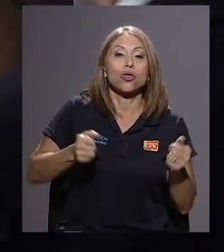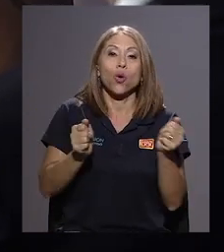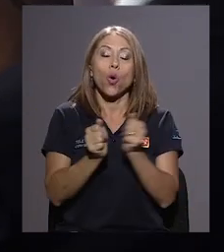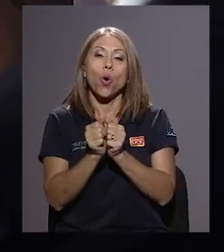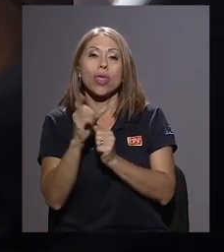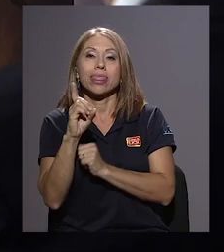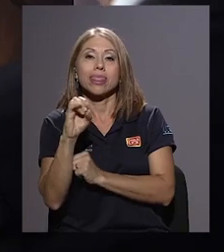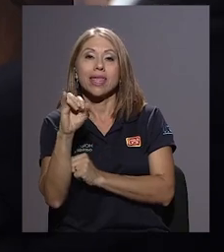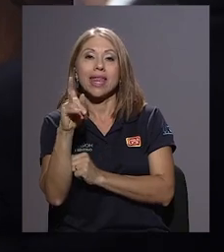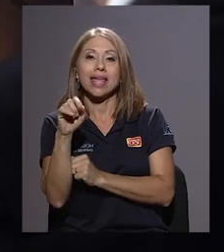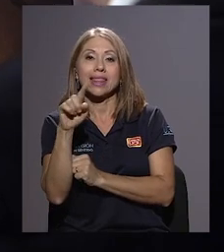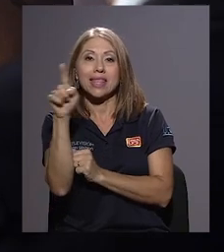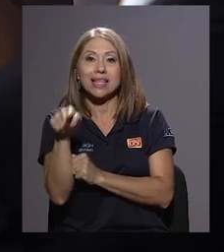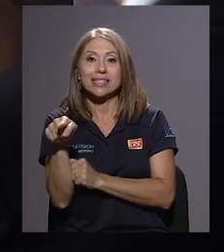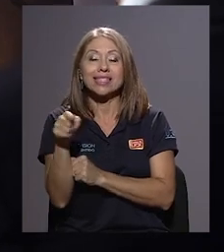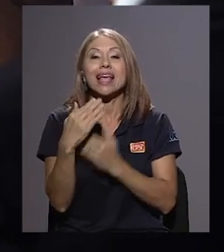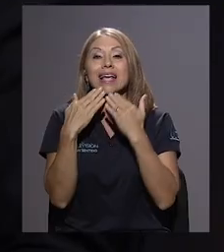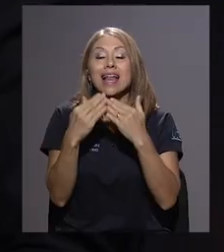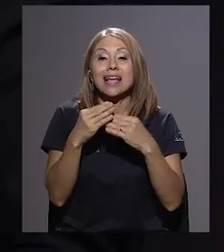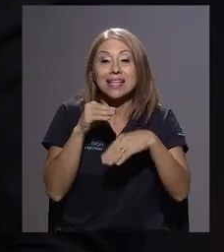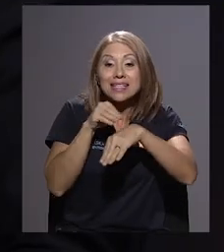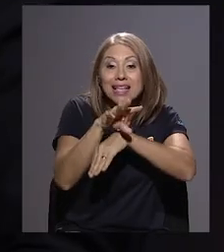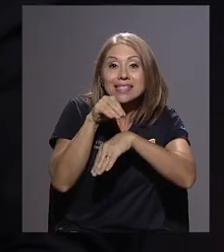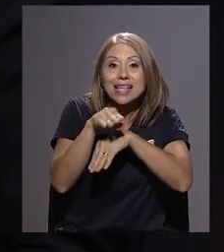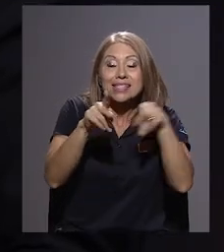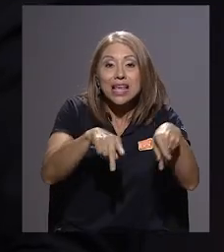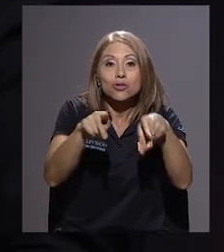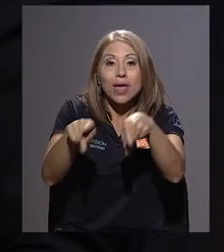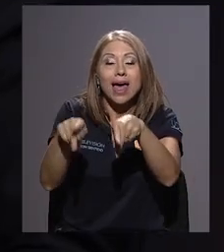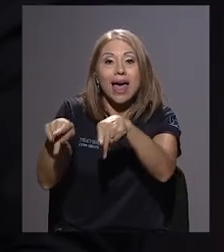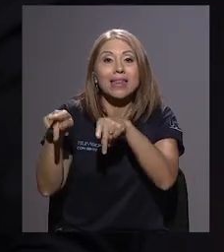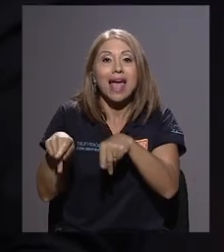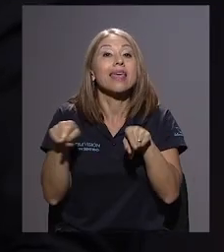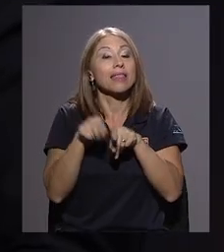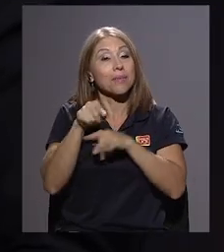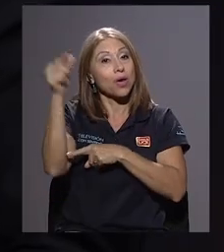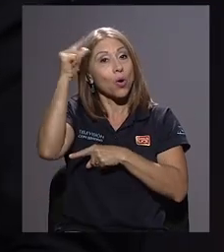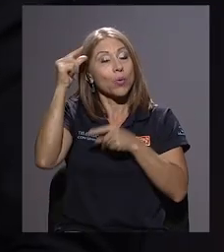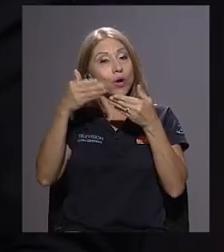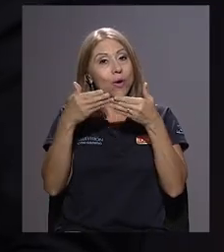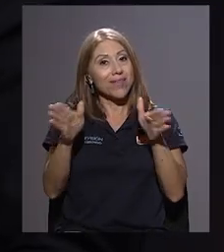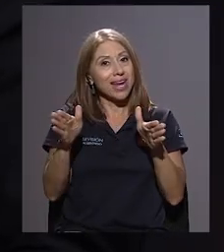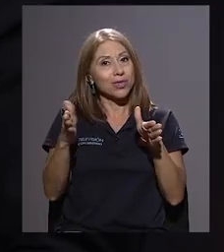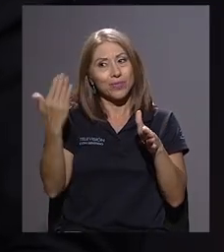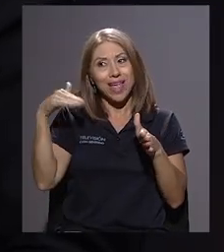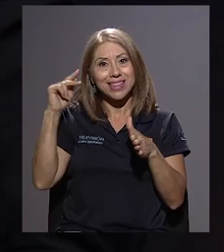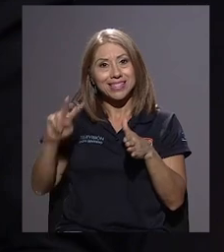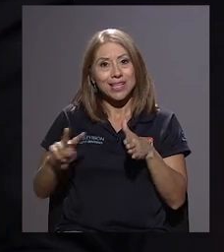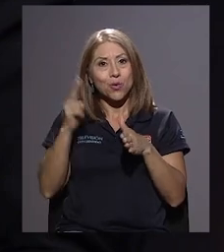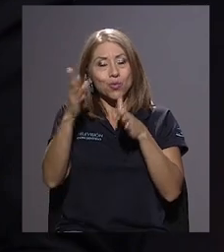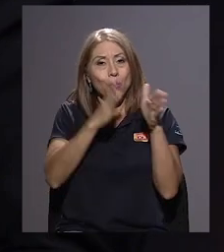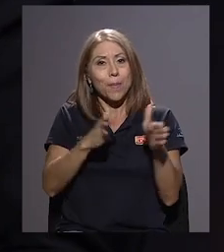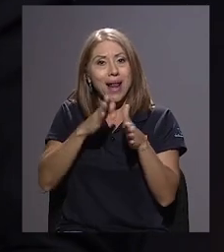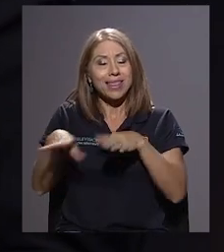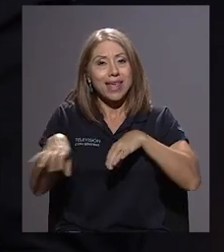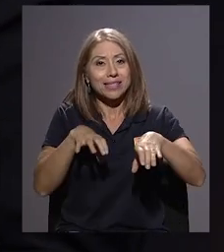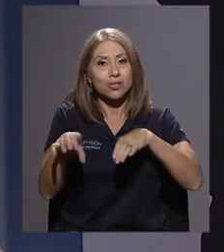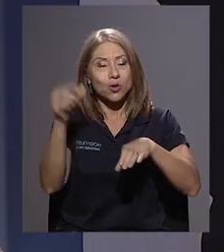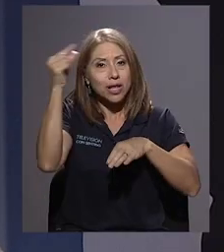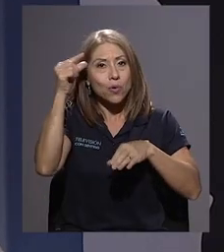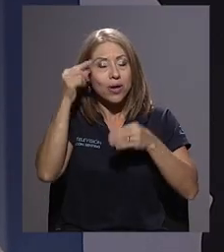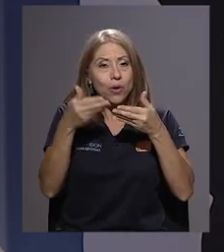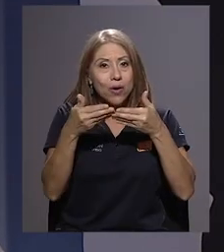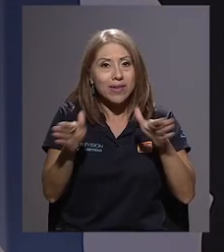ciudadana y a los compromisos de gobierno abierto que el propio gobierno había planteado en el segundo plan de acción de gobierno abierto. Entonces, ¿ves, digamos,